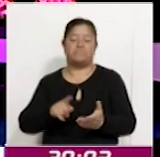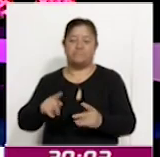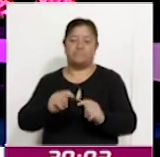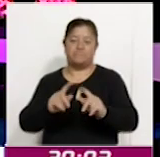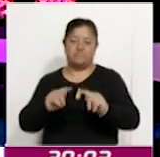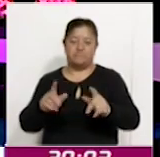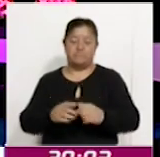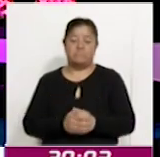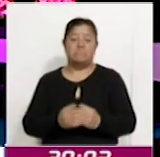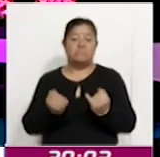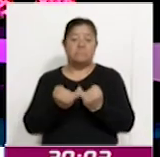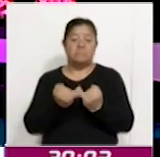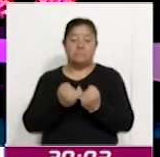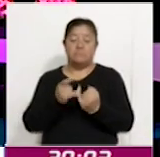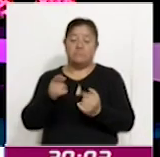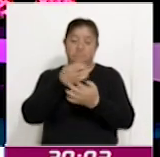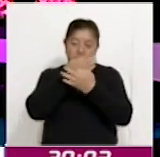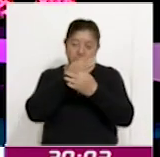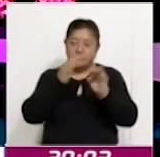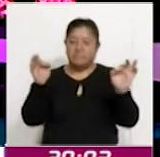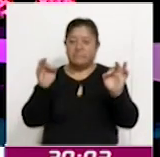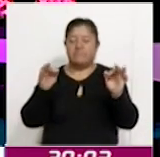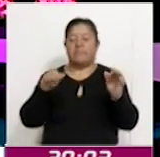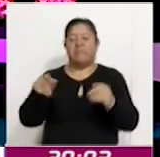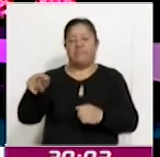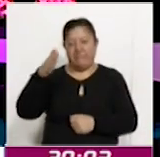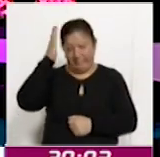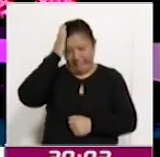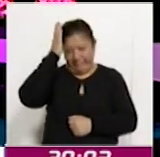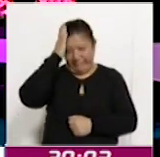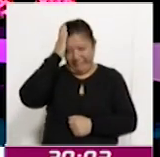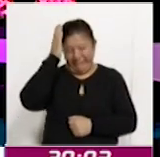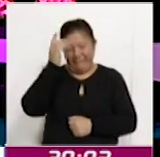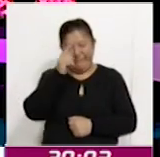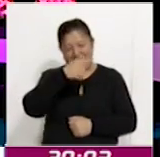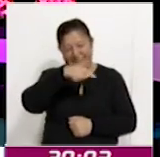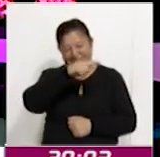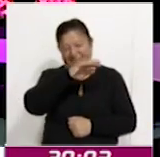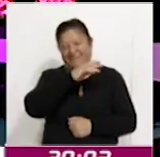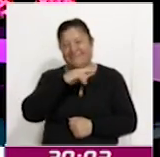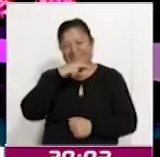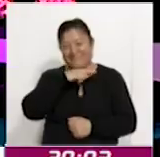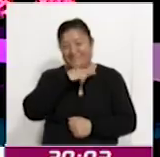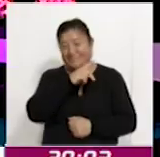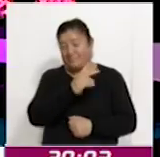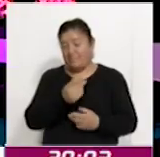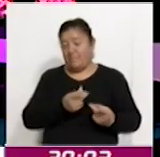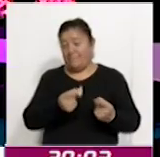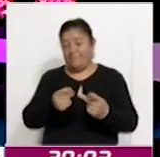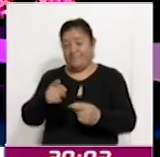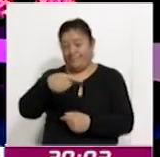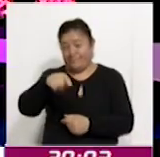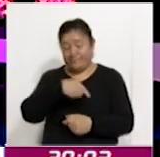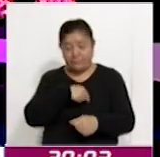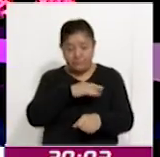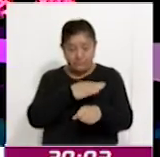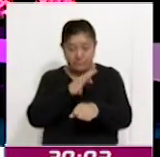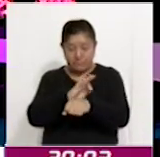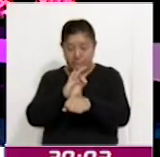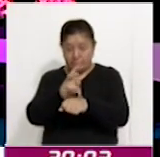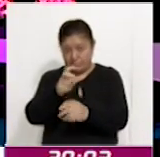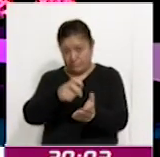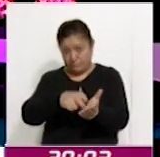desde luego hacerlo también de conocimiento a las autoridades competentes para dar agilidad a la situación que se esté presentando.